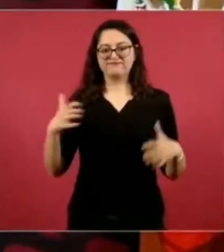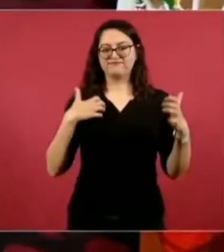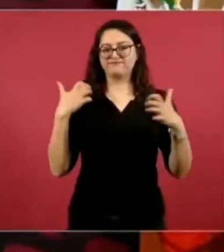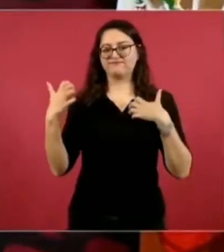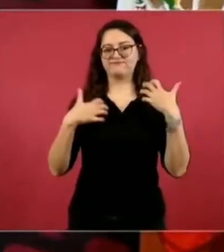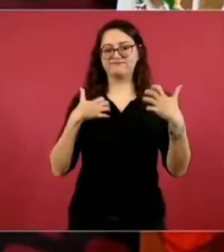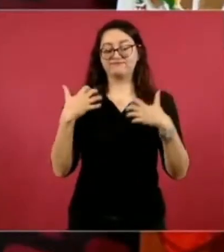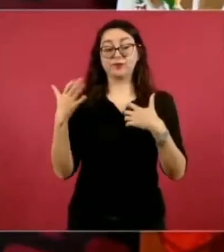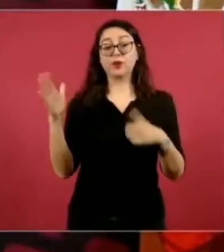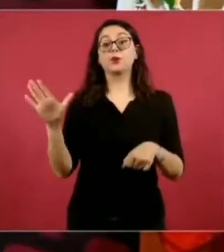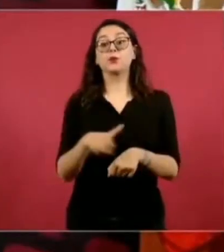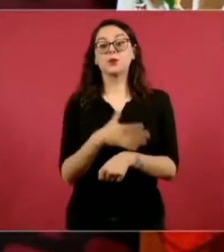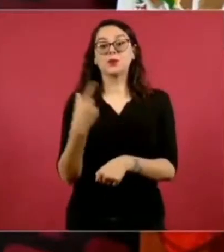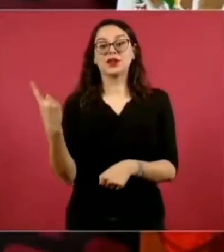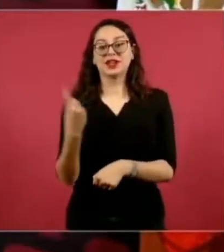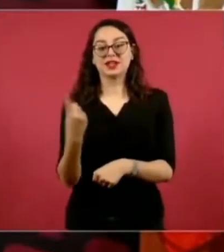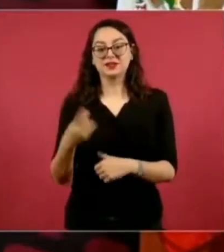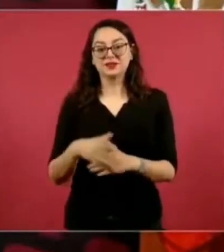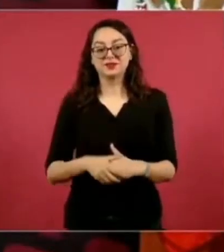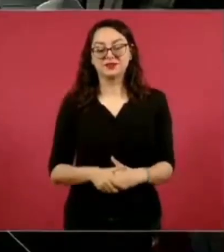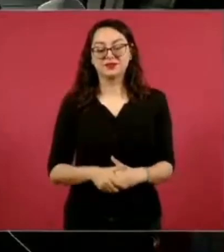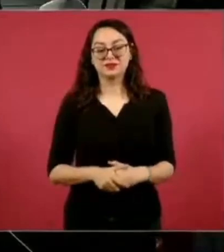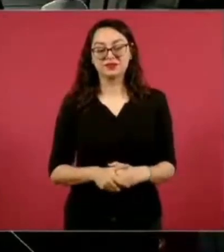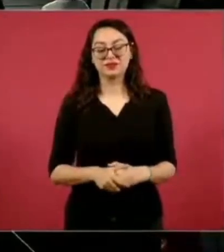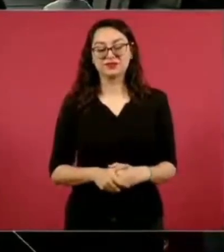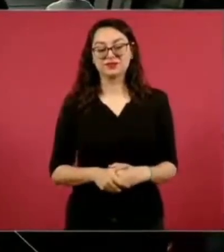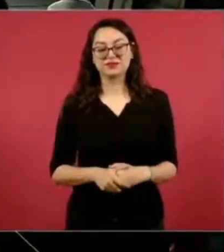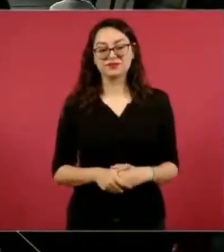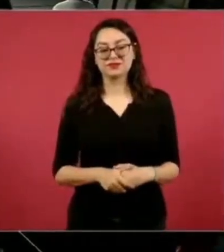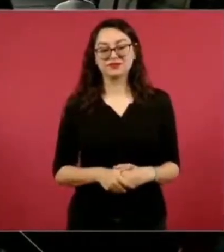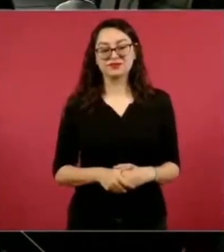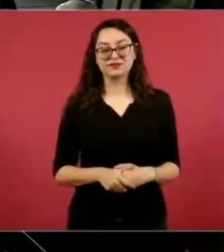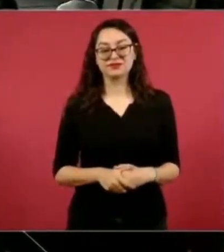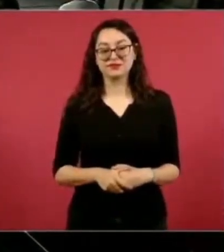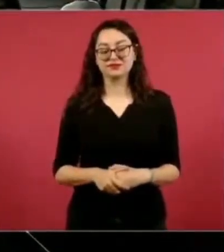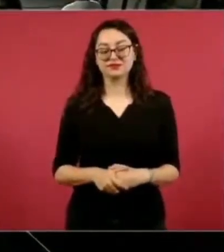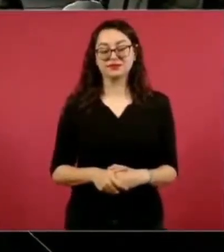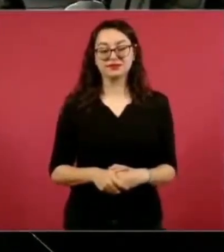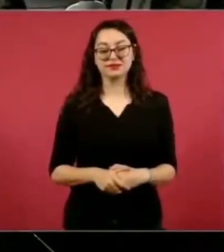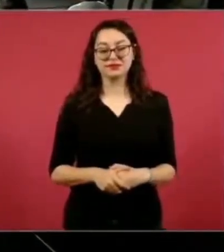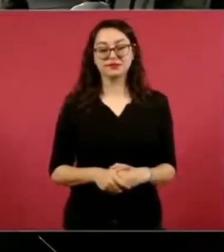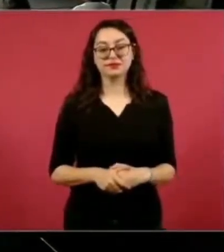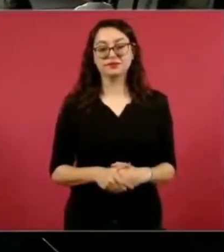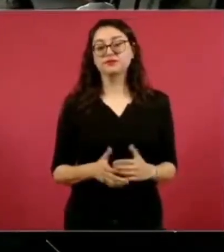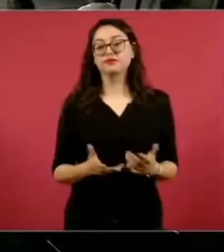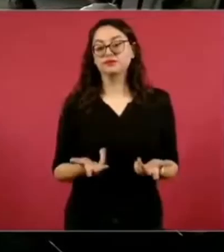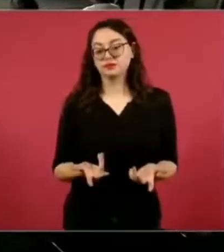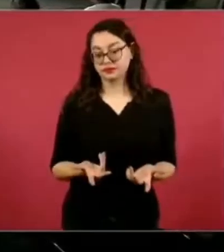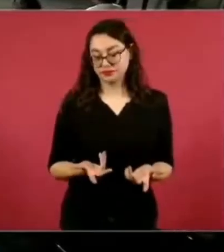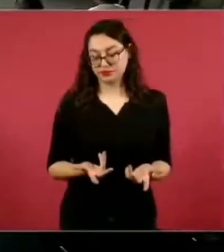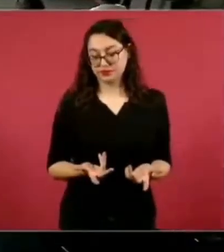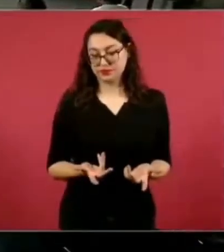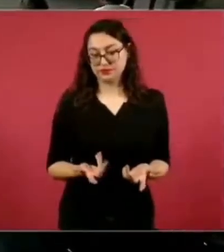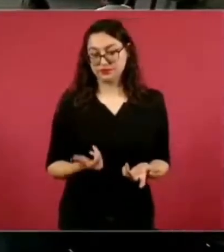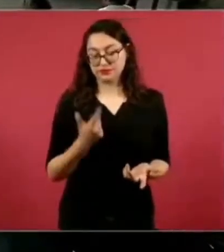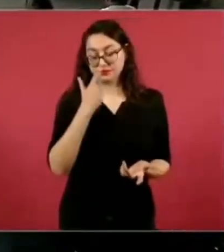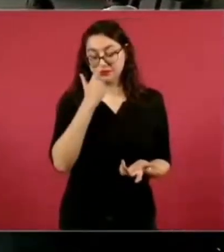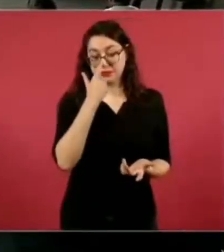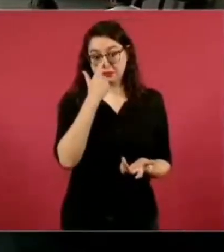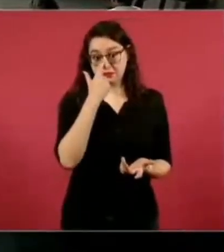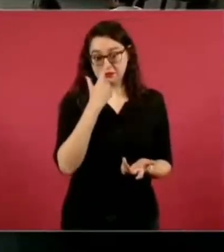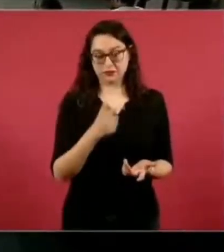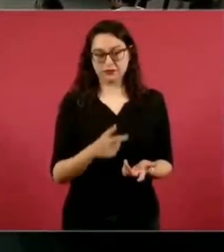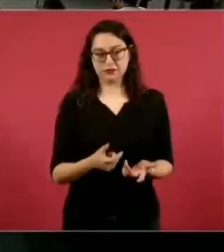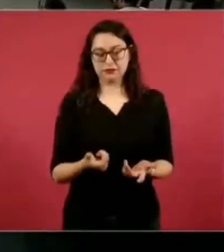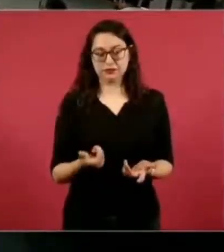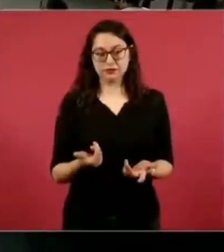se había excedido la